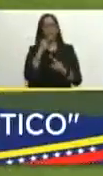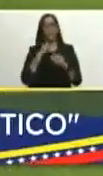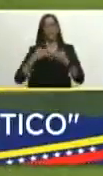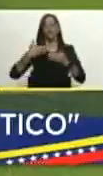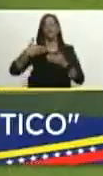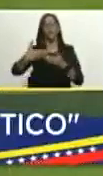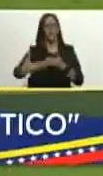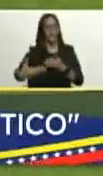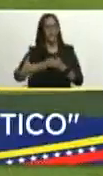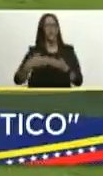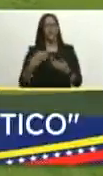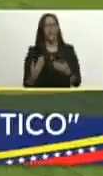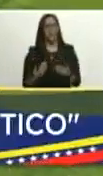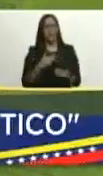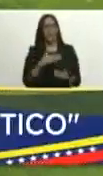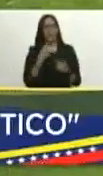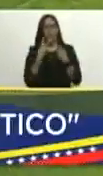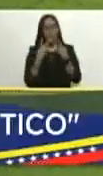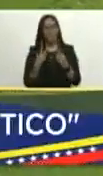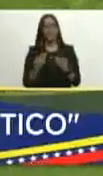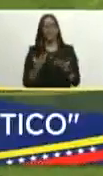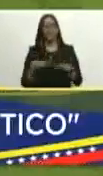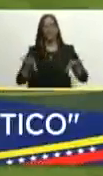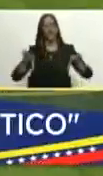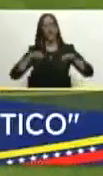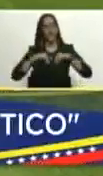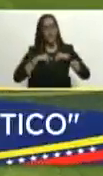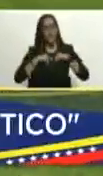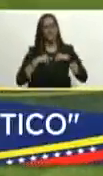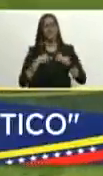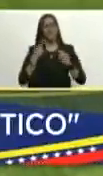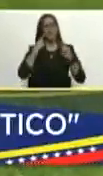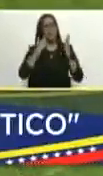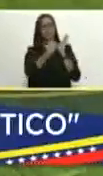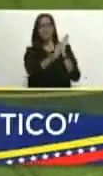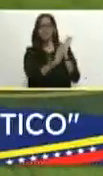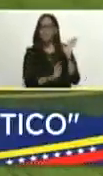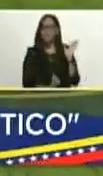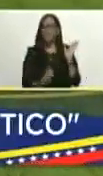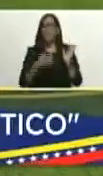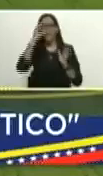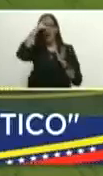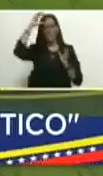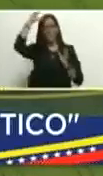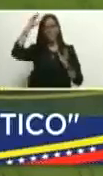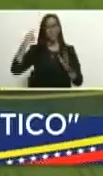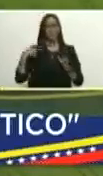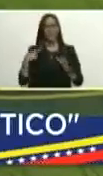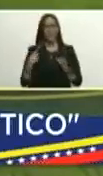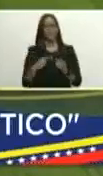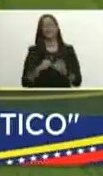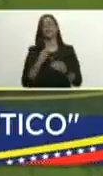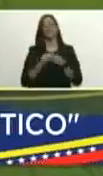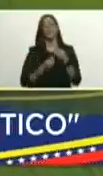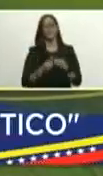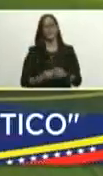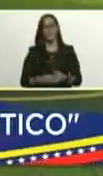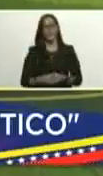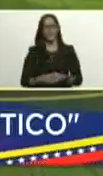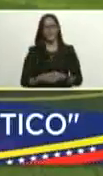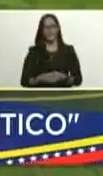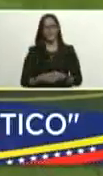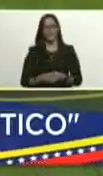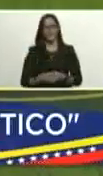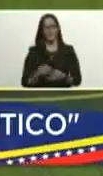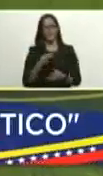y eso es lo que estamos pidiendo a usted que nos reconozca que vea la gran potencialidad que tenemos y el gran esfuerzo que estamos haciendo correcto